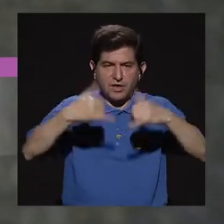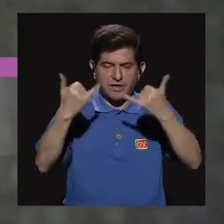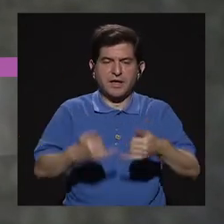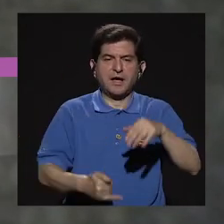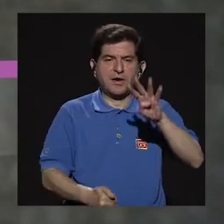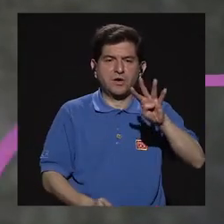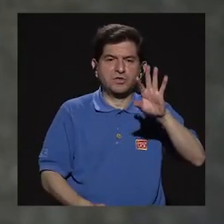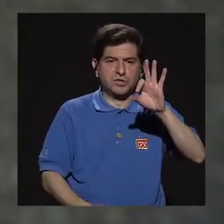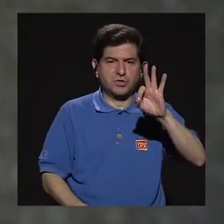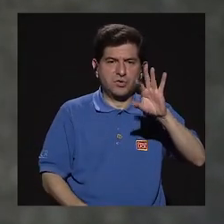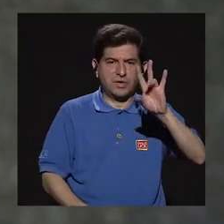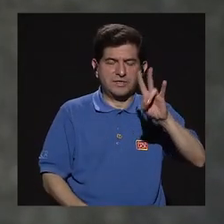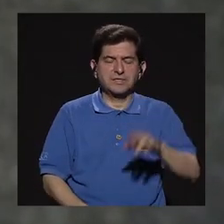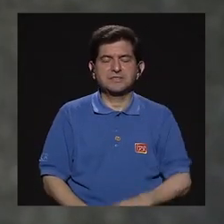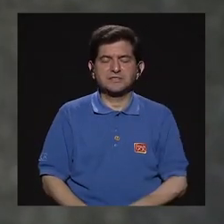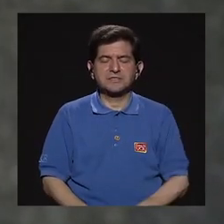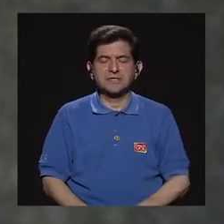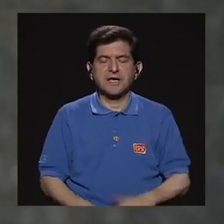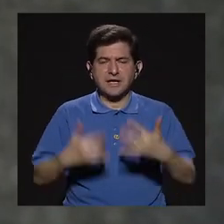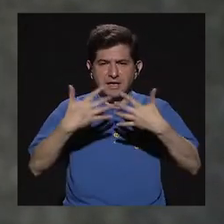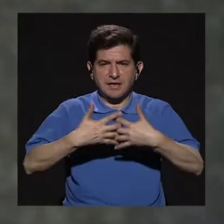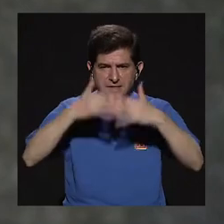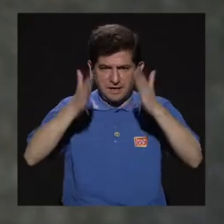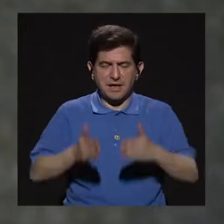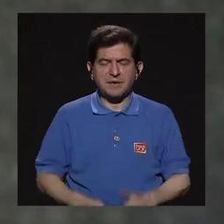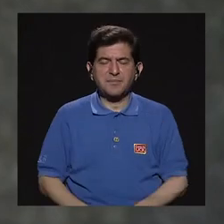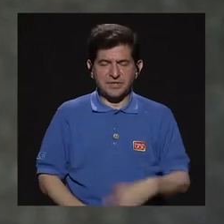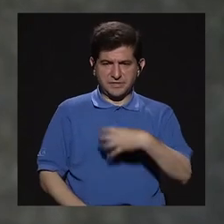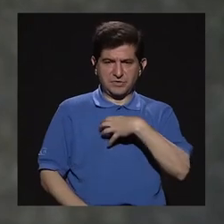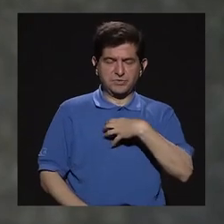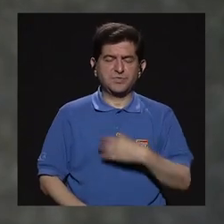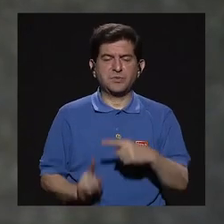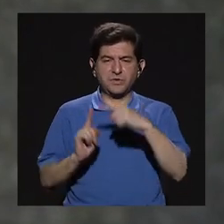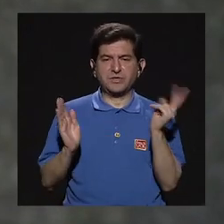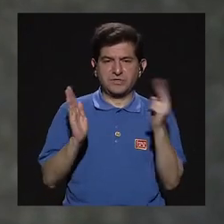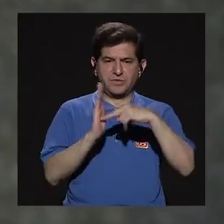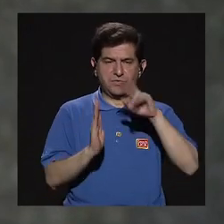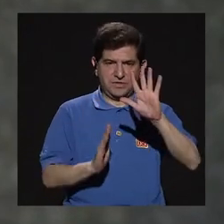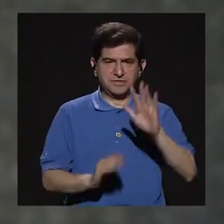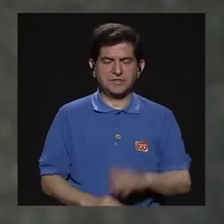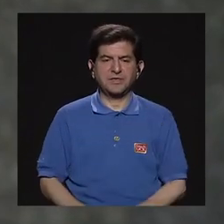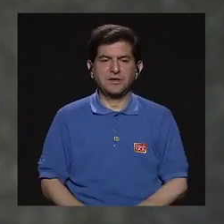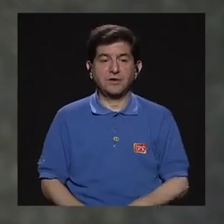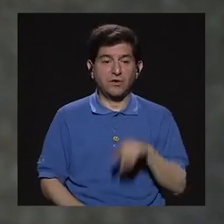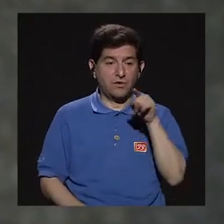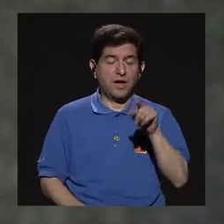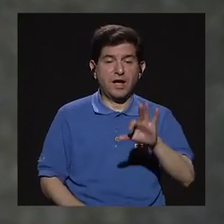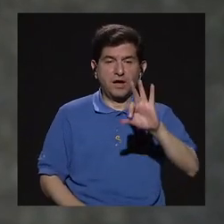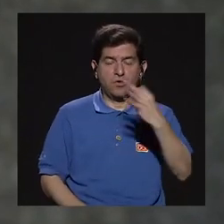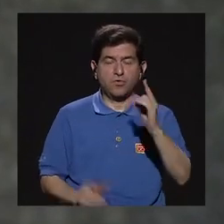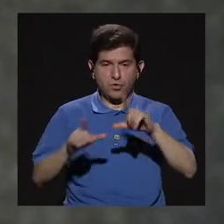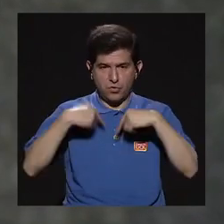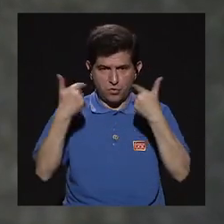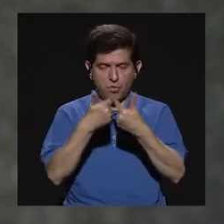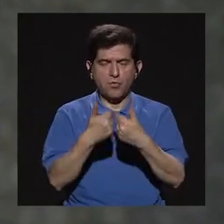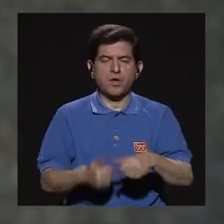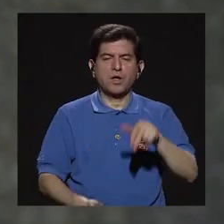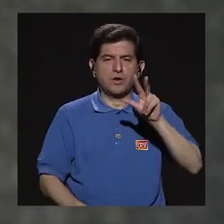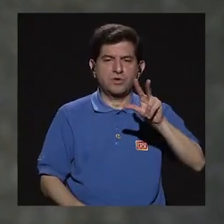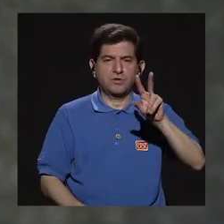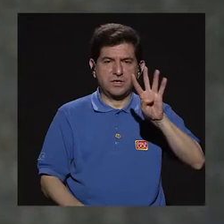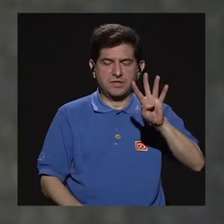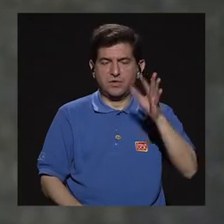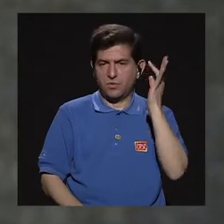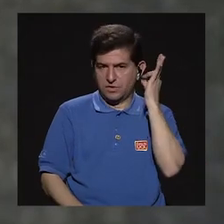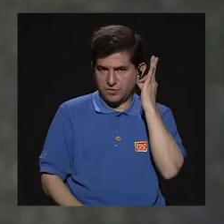a 497 emprendedores de los dos programas desde el 2005. En este momento, con la novena promoción, tenemos a 34